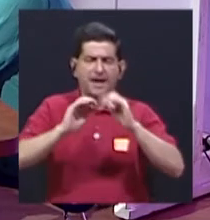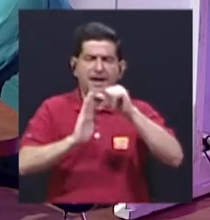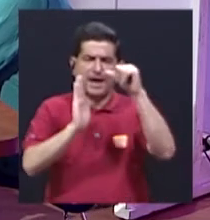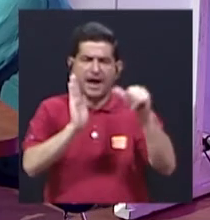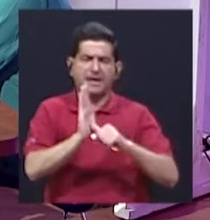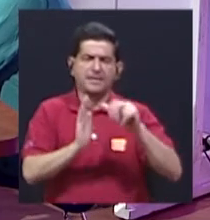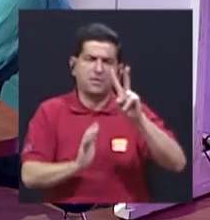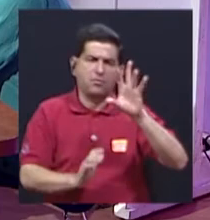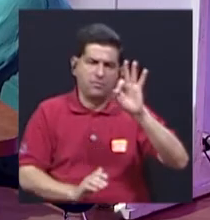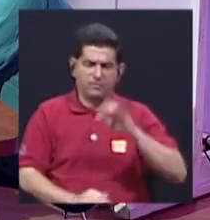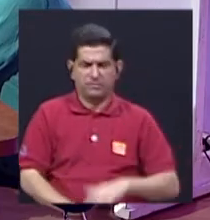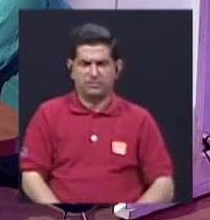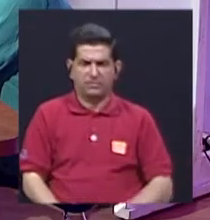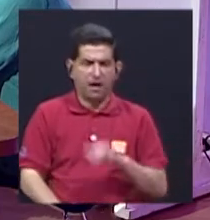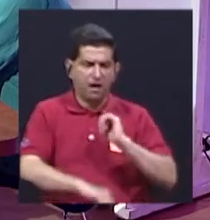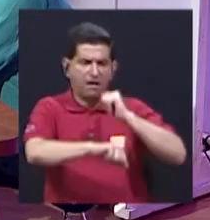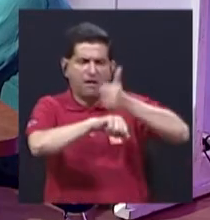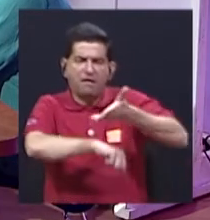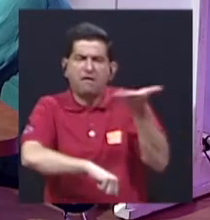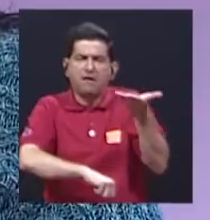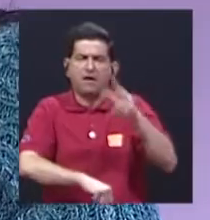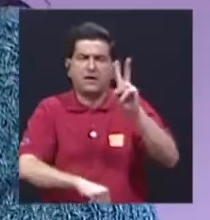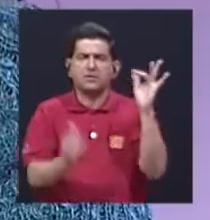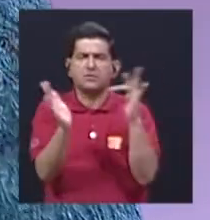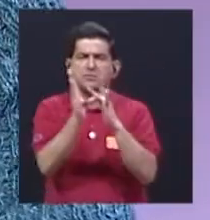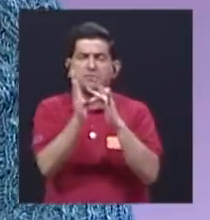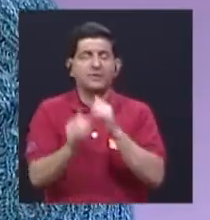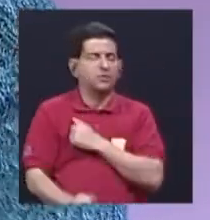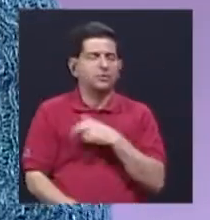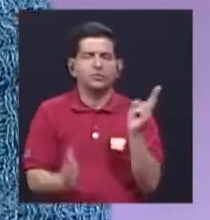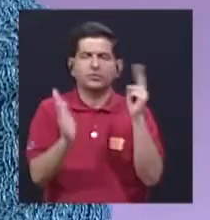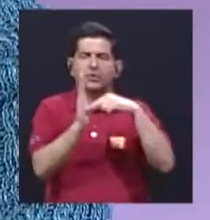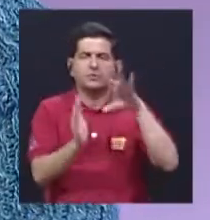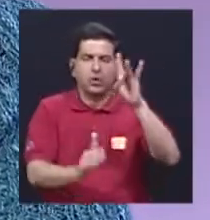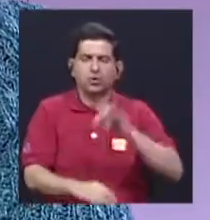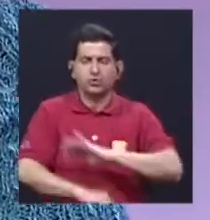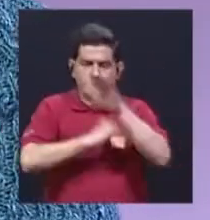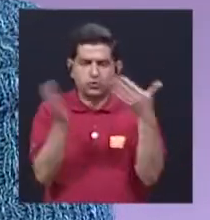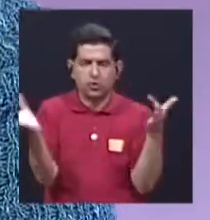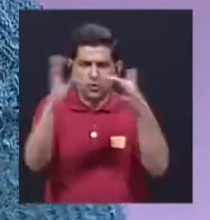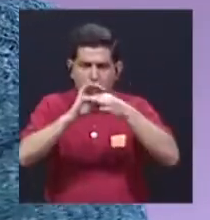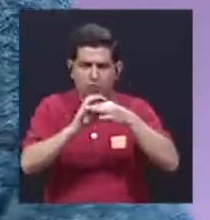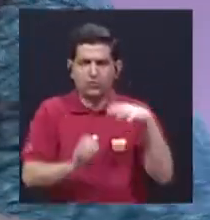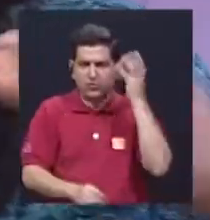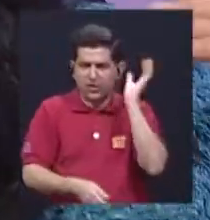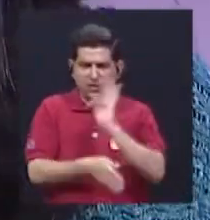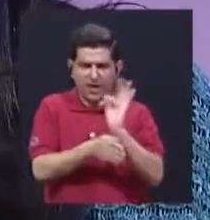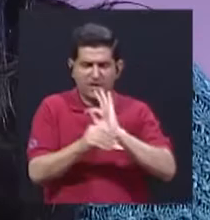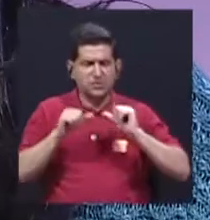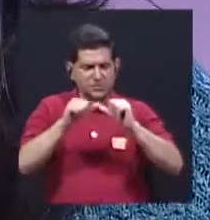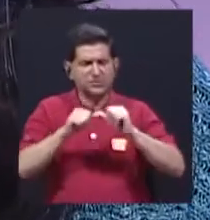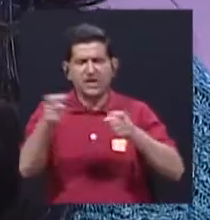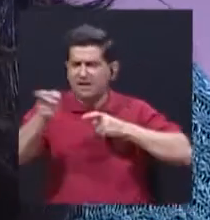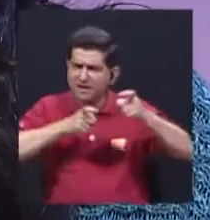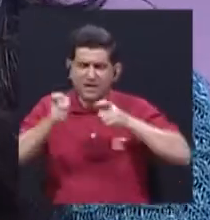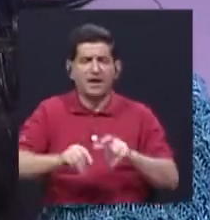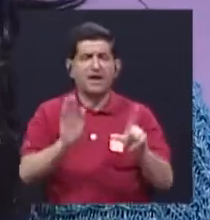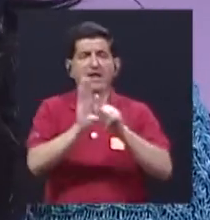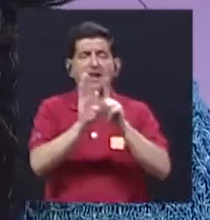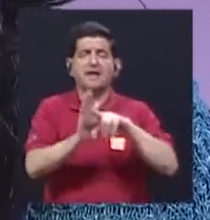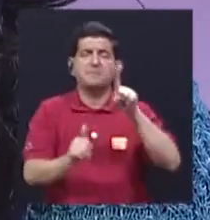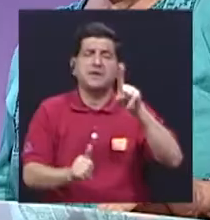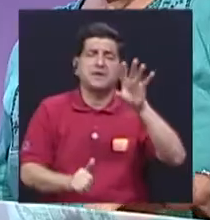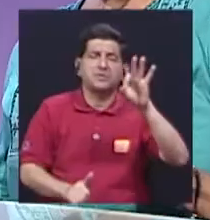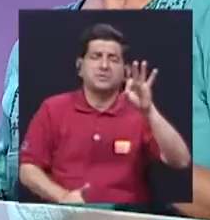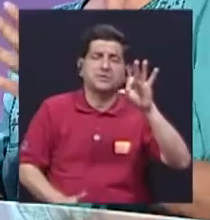artículo 29, lo que se estableció en el 2008 es que todo lo referente a radio y televisión se siga regulando por la ley del